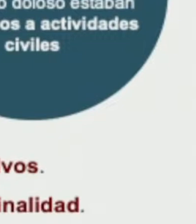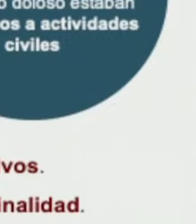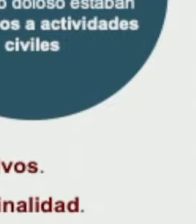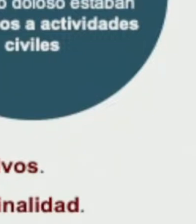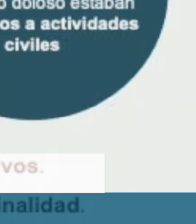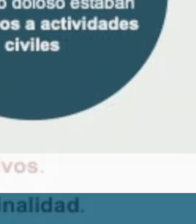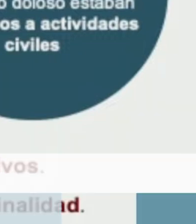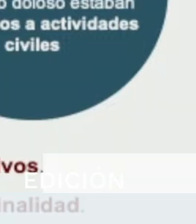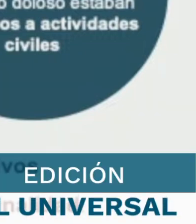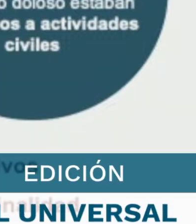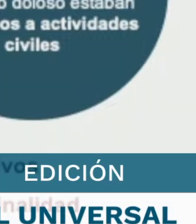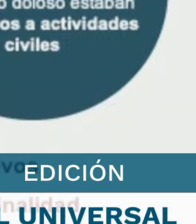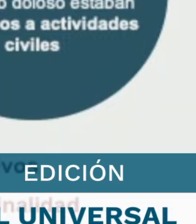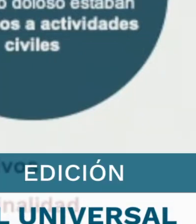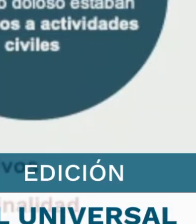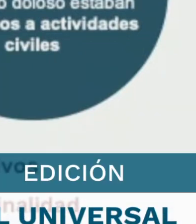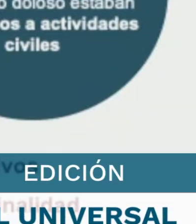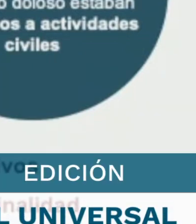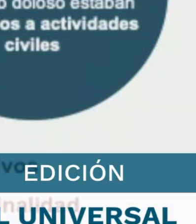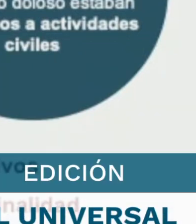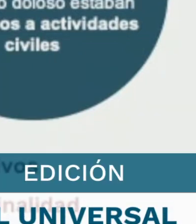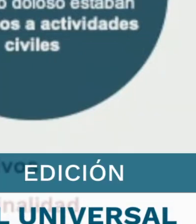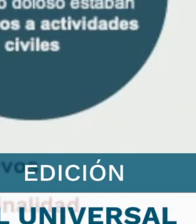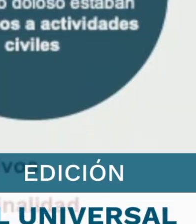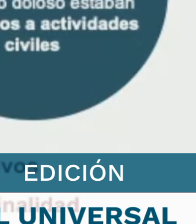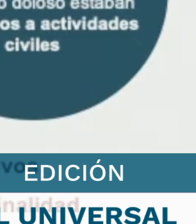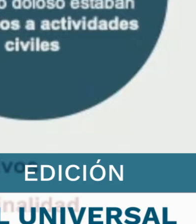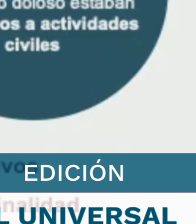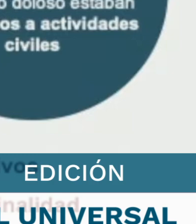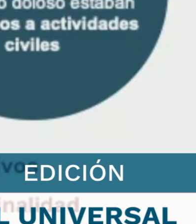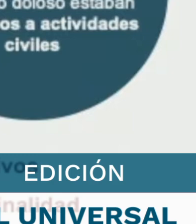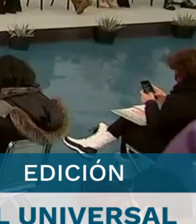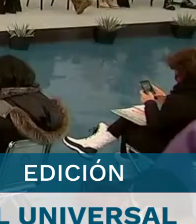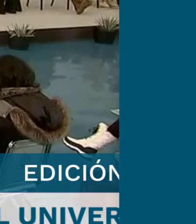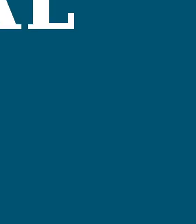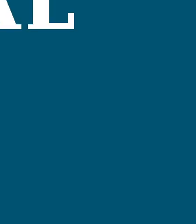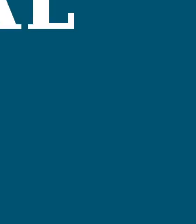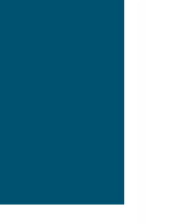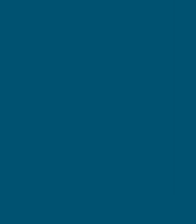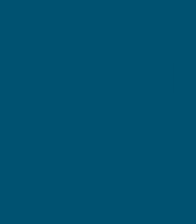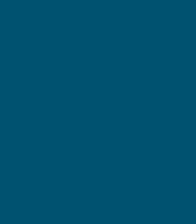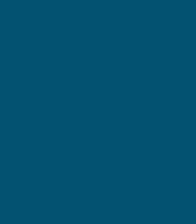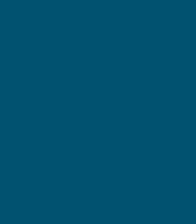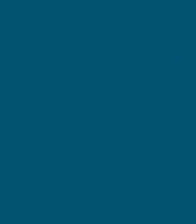agravante que explique su homicidio, como es en los casos anteriores.